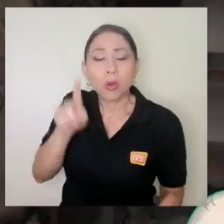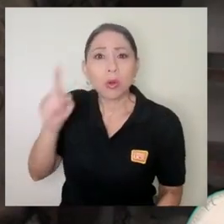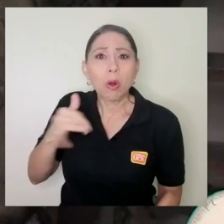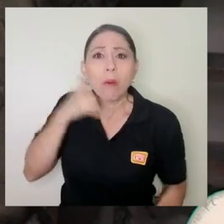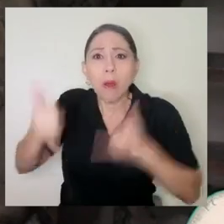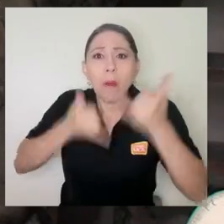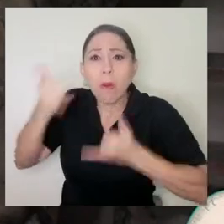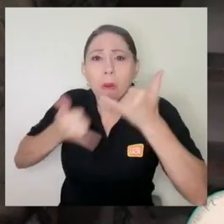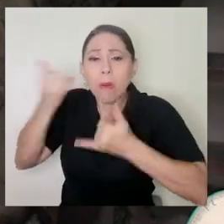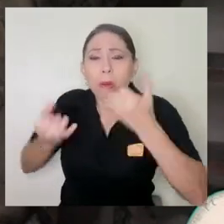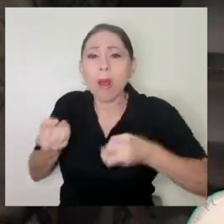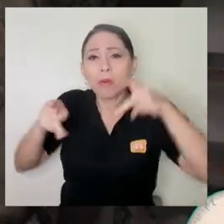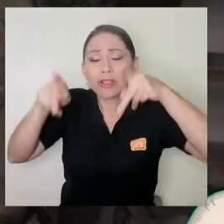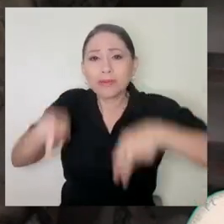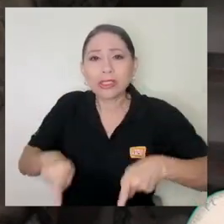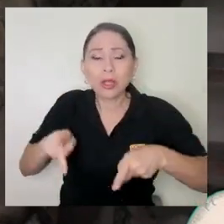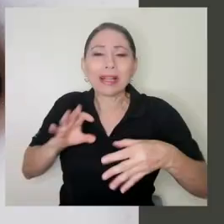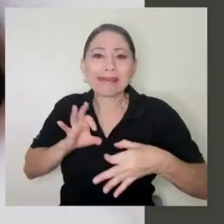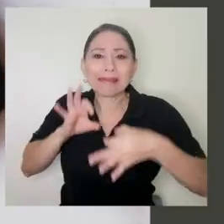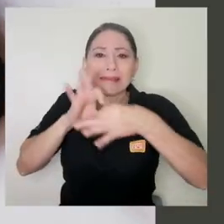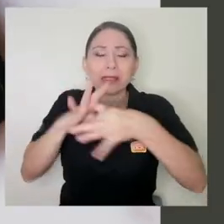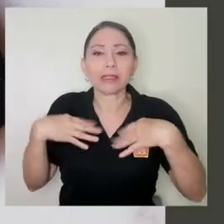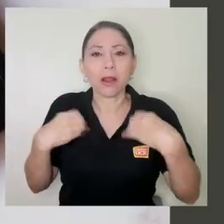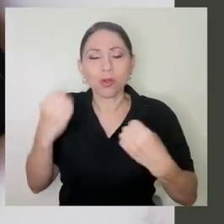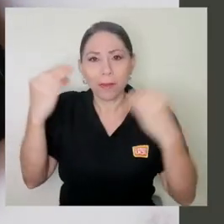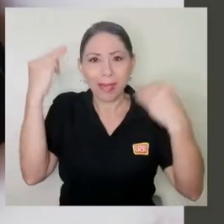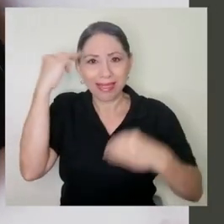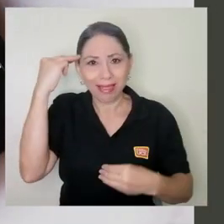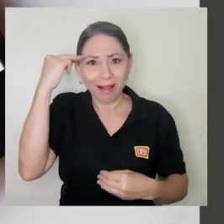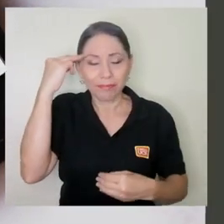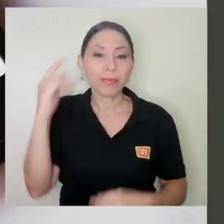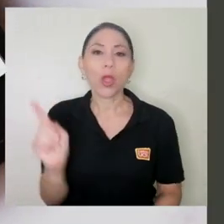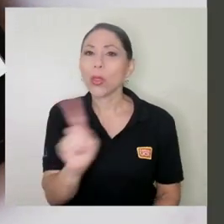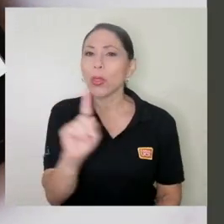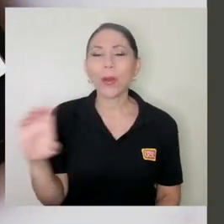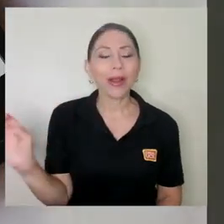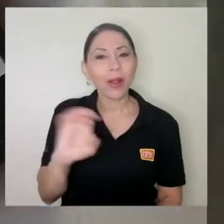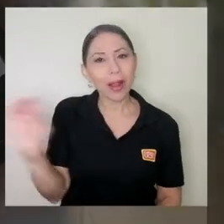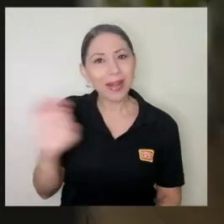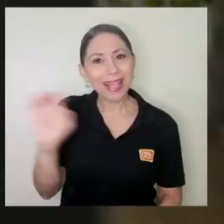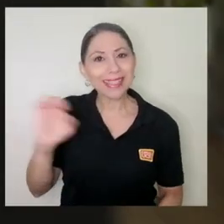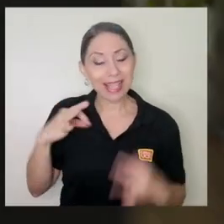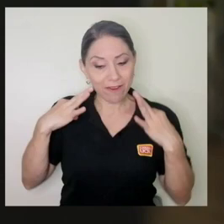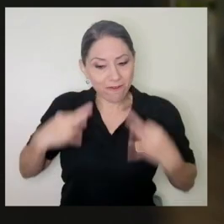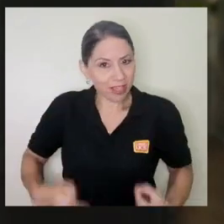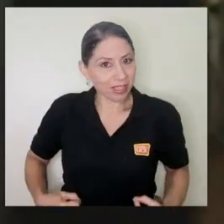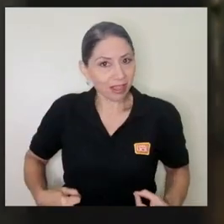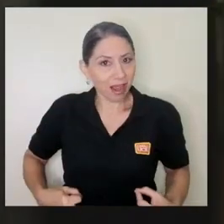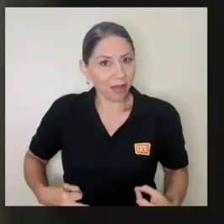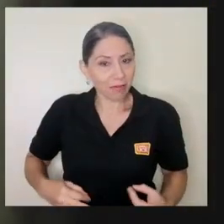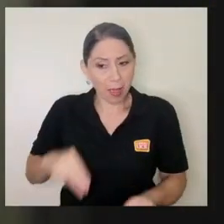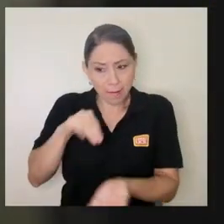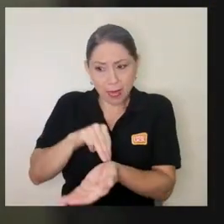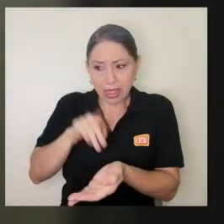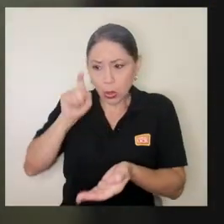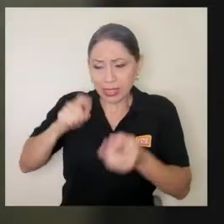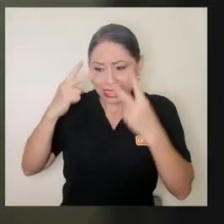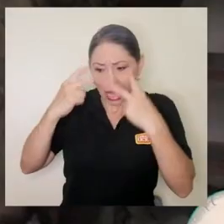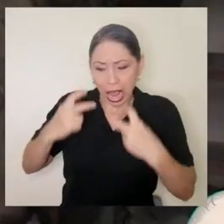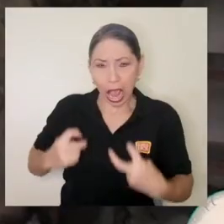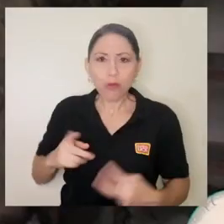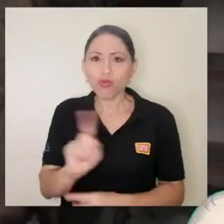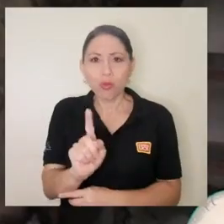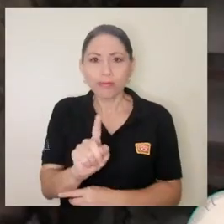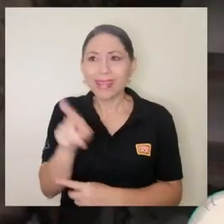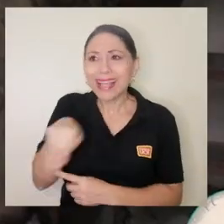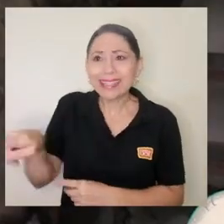llamadas que estaban vinculadas a situaciones de salud mental. Es decir, no era una emergencia física, médica, sino más bien